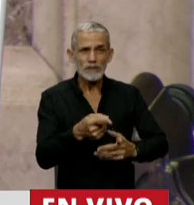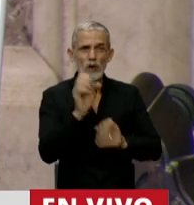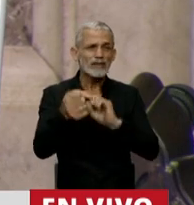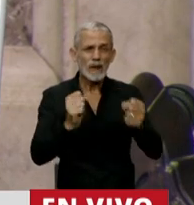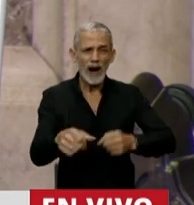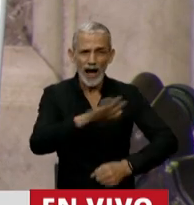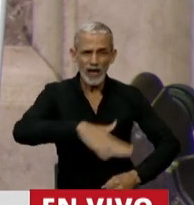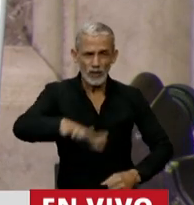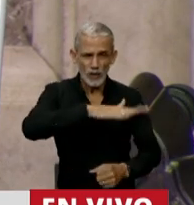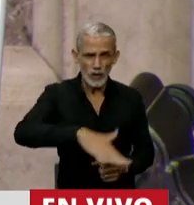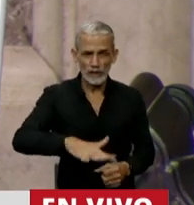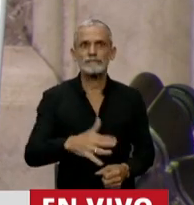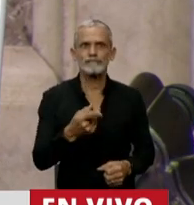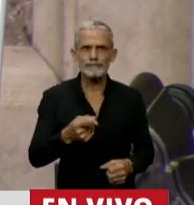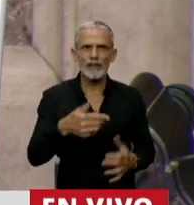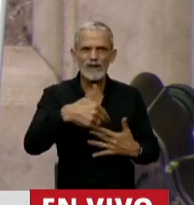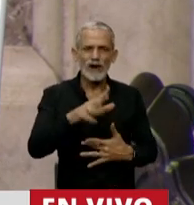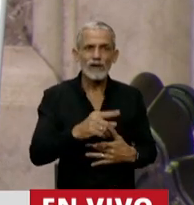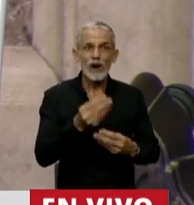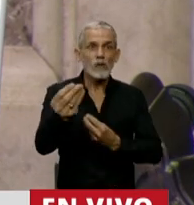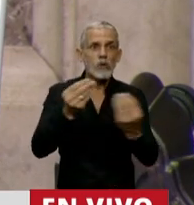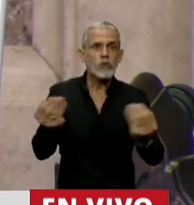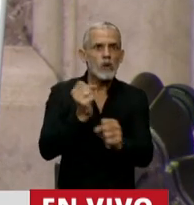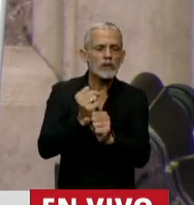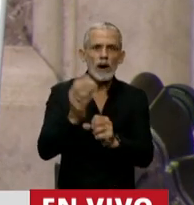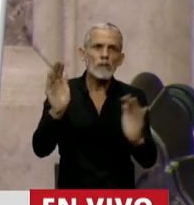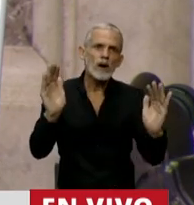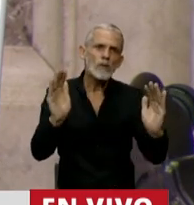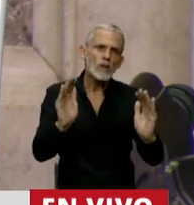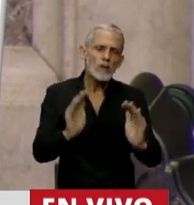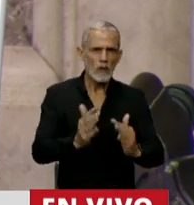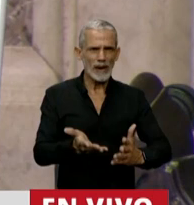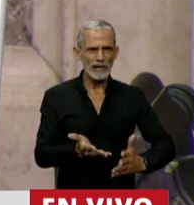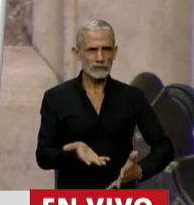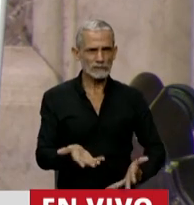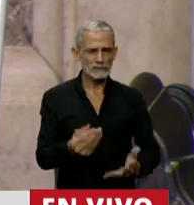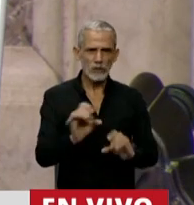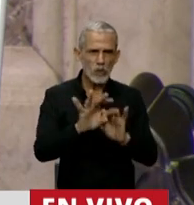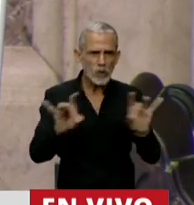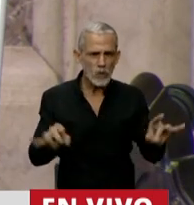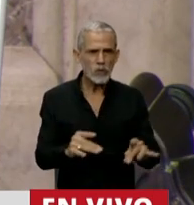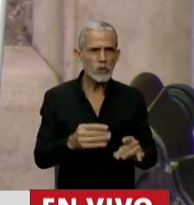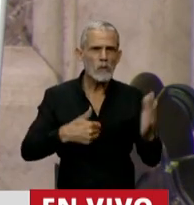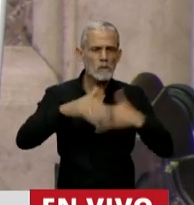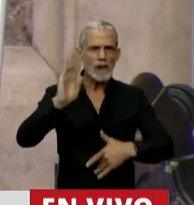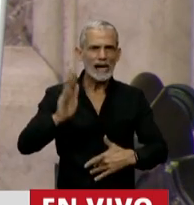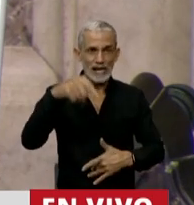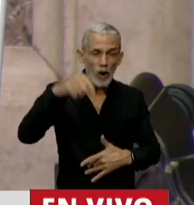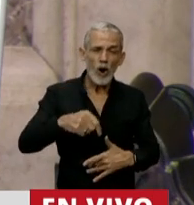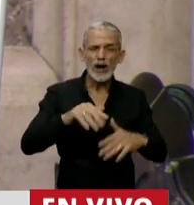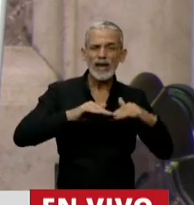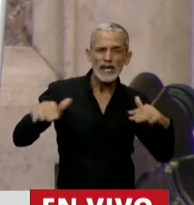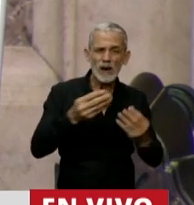los trabajadores, verán mermar puestos de trabajo, aumentando los niveles de desempleo que ya